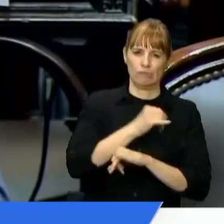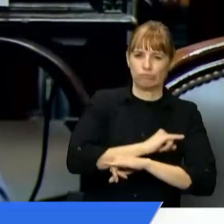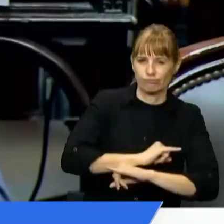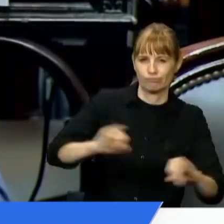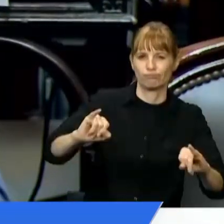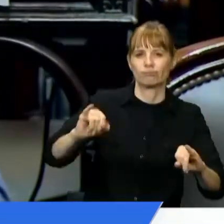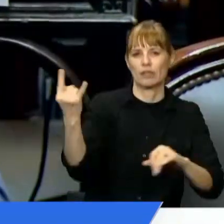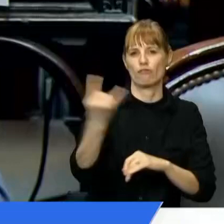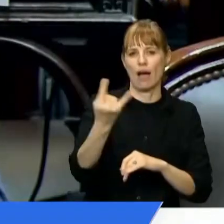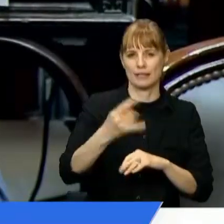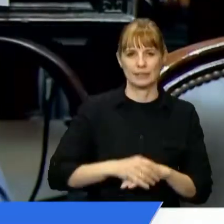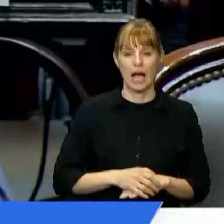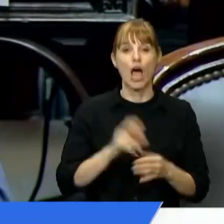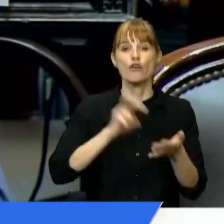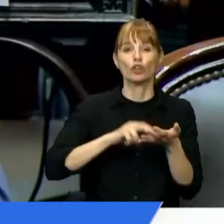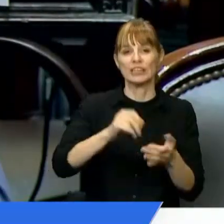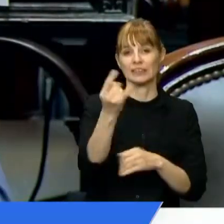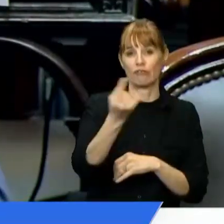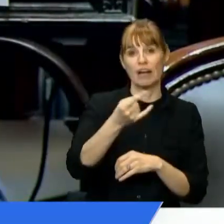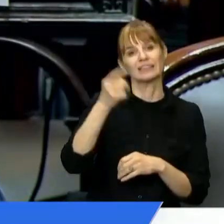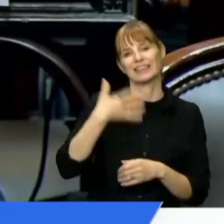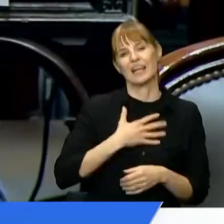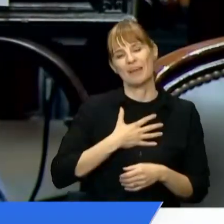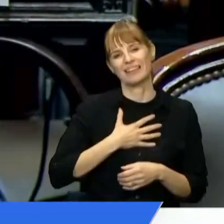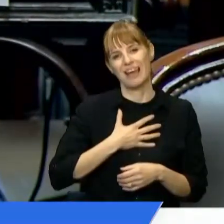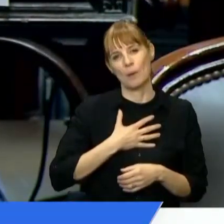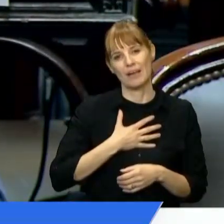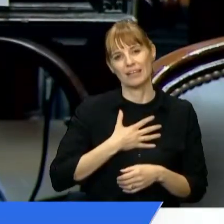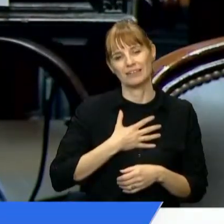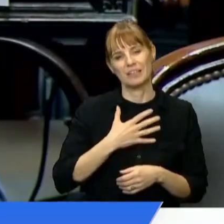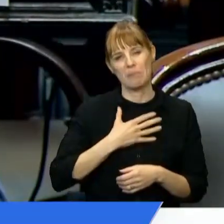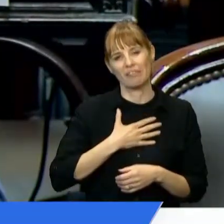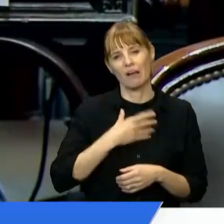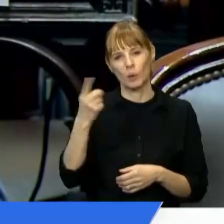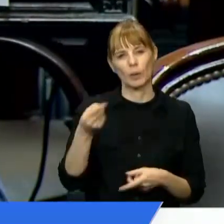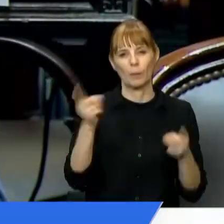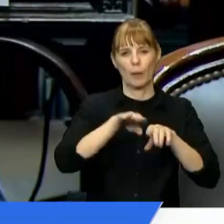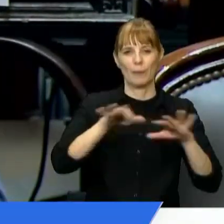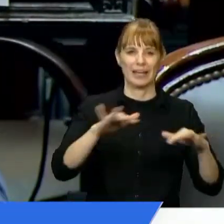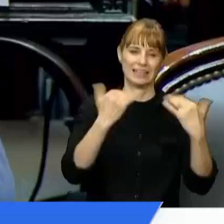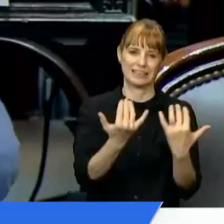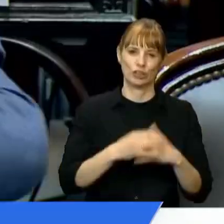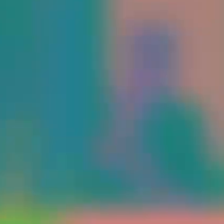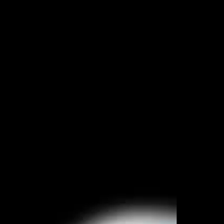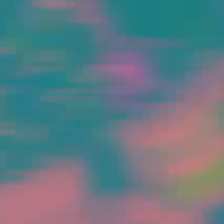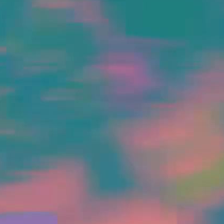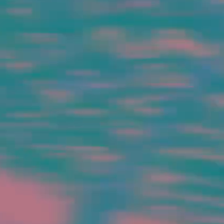que lamentablemente usted la trae a este recinto. Gracias, no la nombré, no la nombré. Gracias.